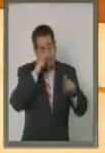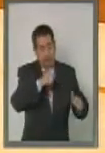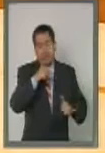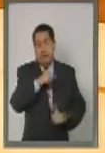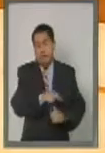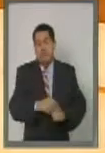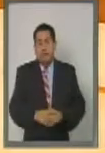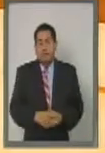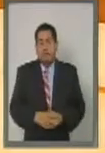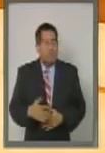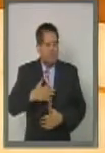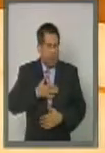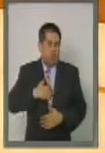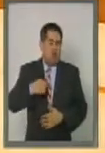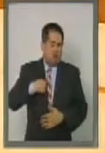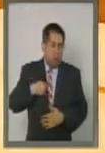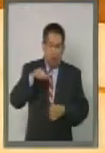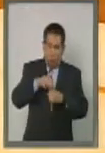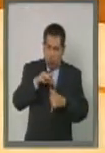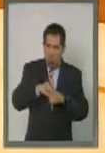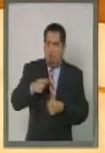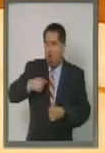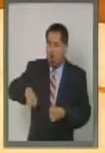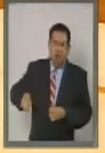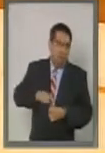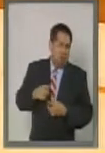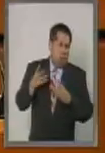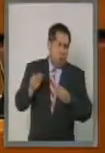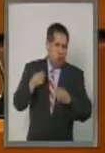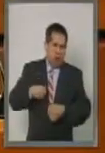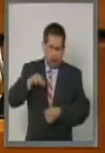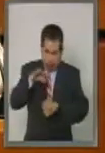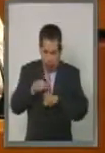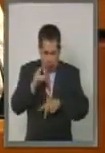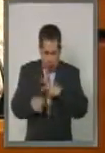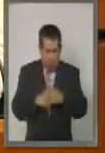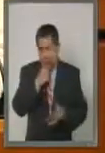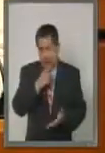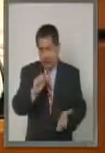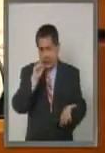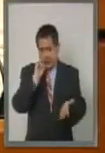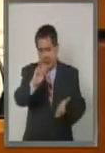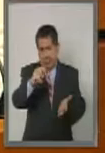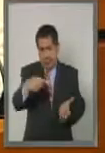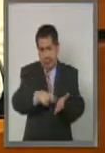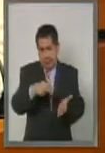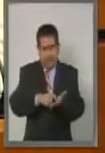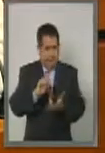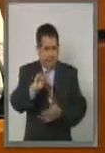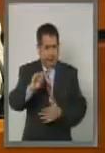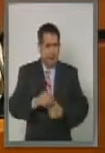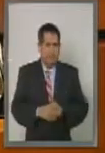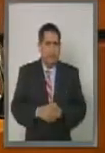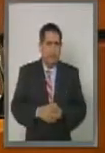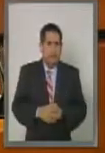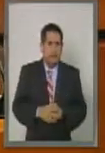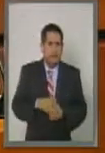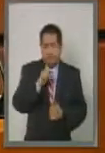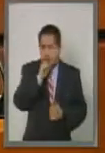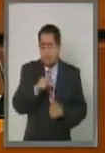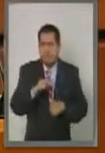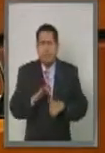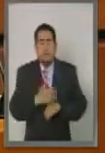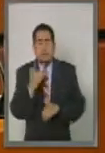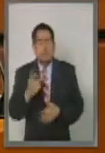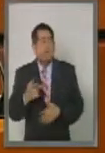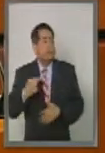Yo votaré, votaremos muchos a favor de este dictamen también porque las